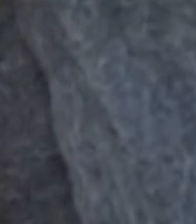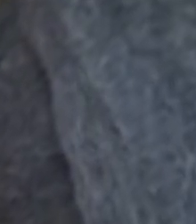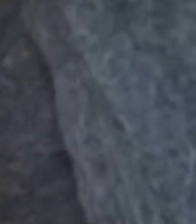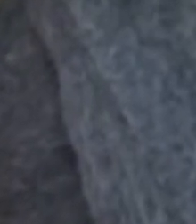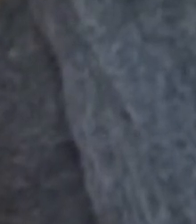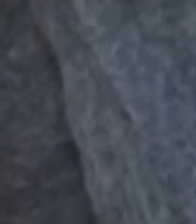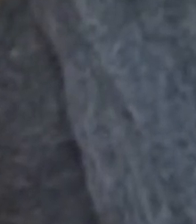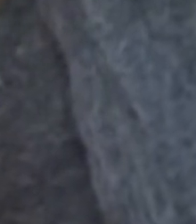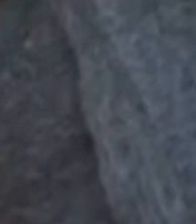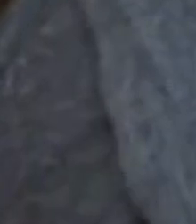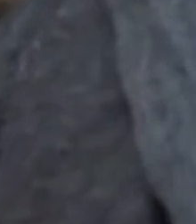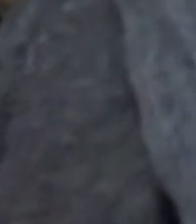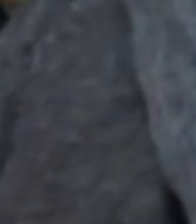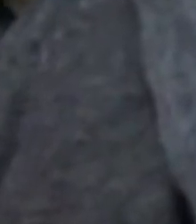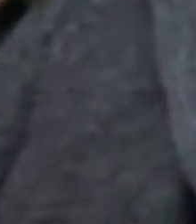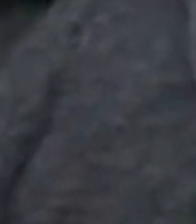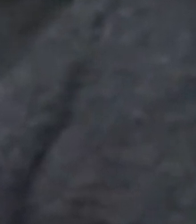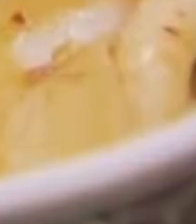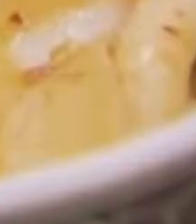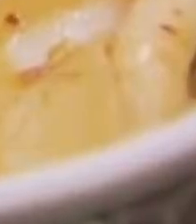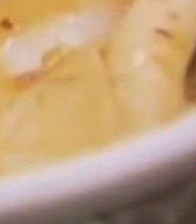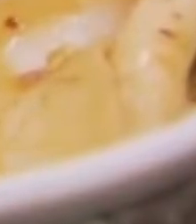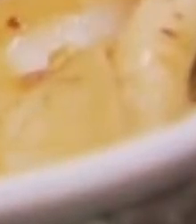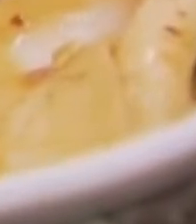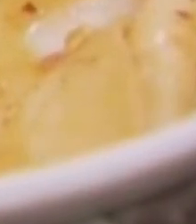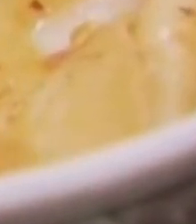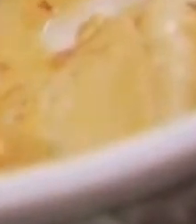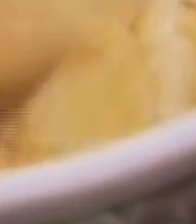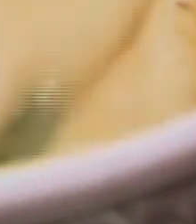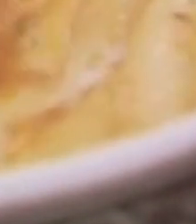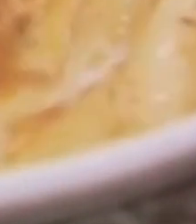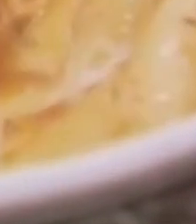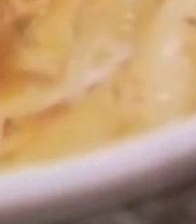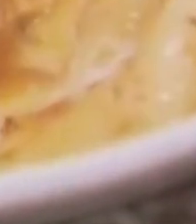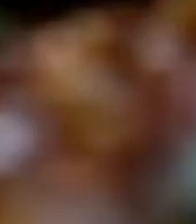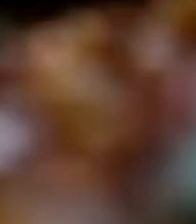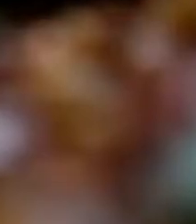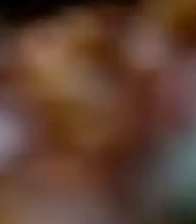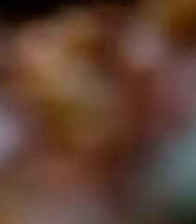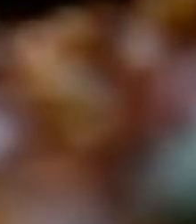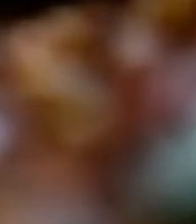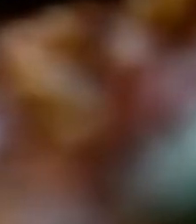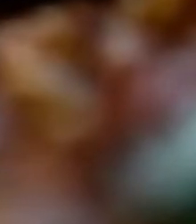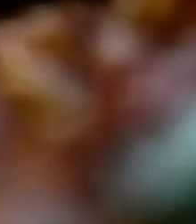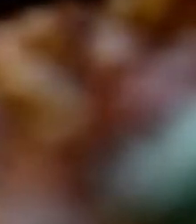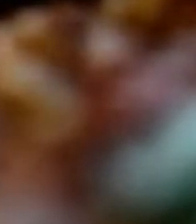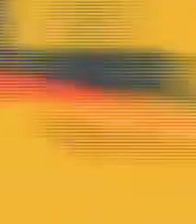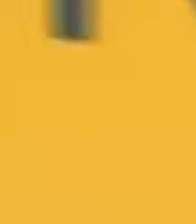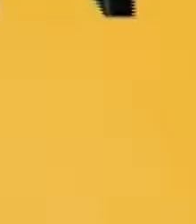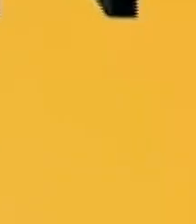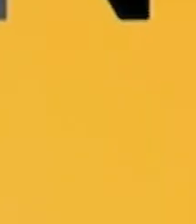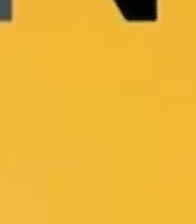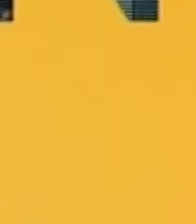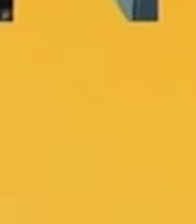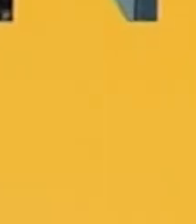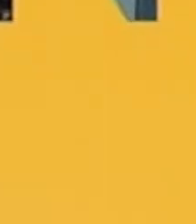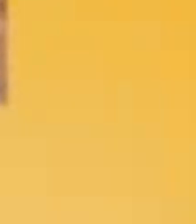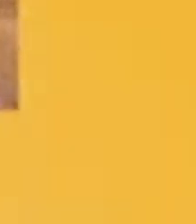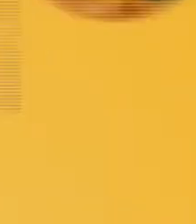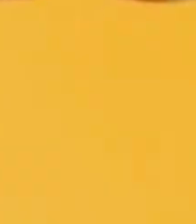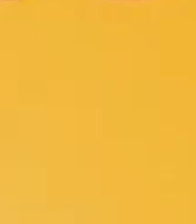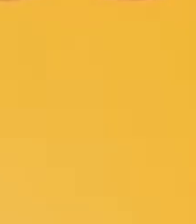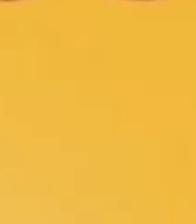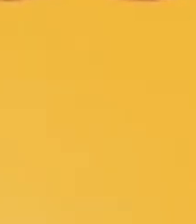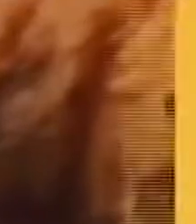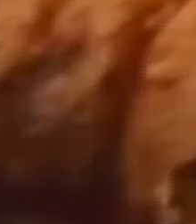cinturón Por su longitud Pero ¿Por qué se llama así? Vamos a conocer Más sobre este plato local De China A tu